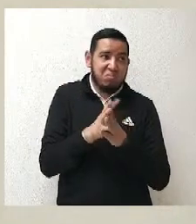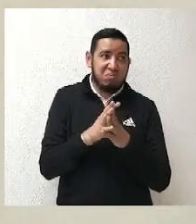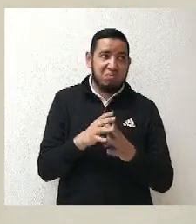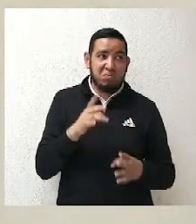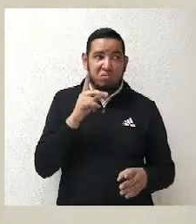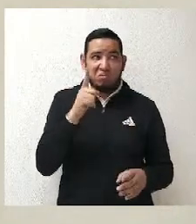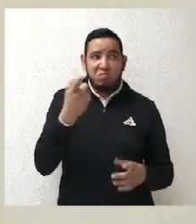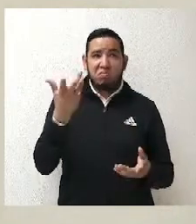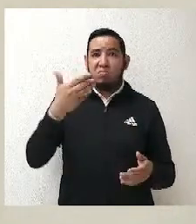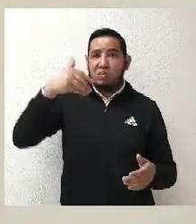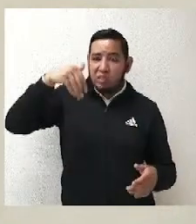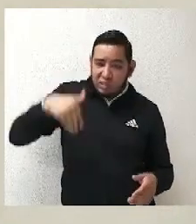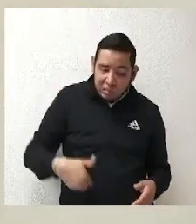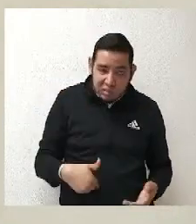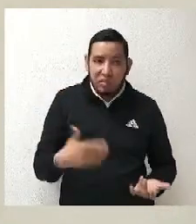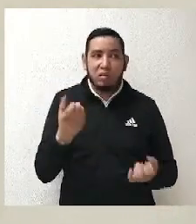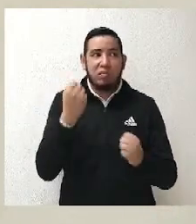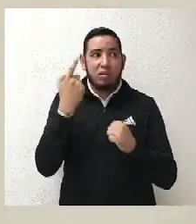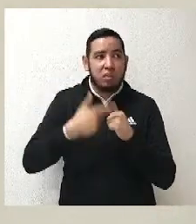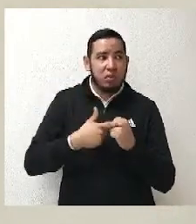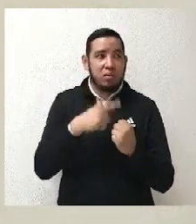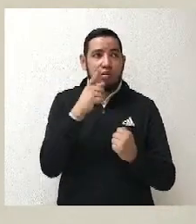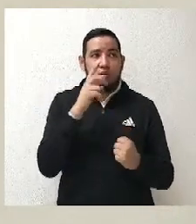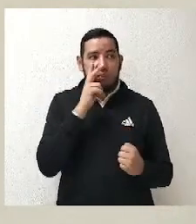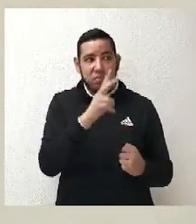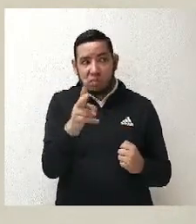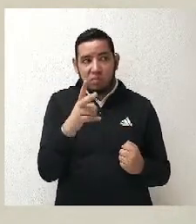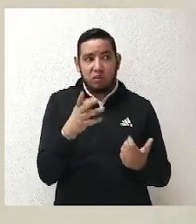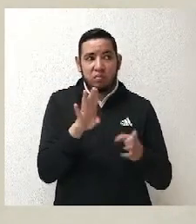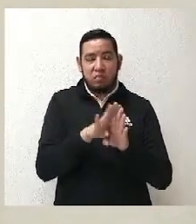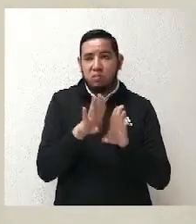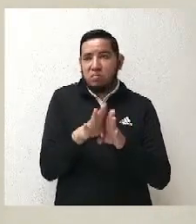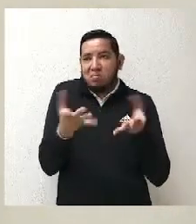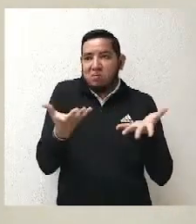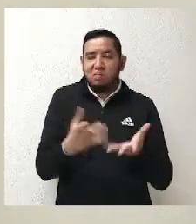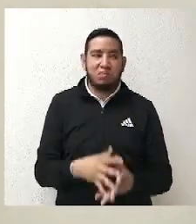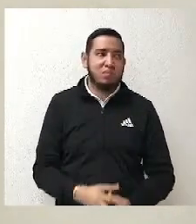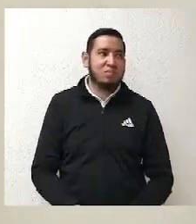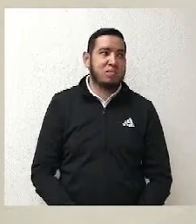desestimado por el tribunal local esta circunstancia.